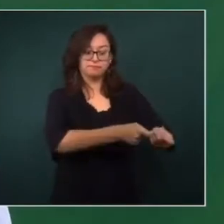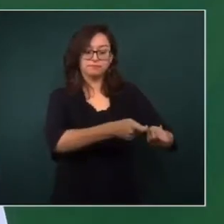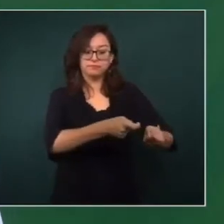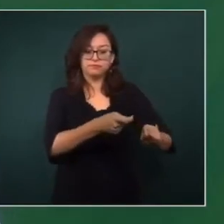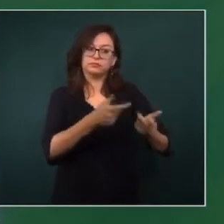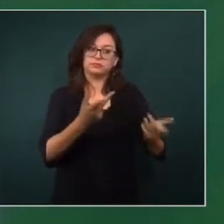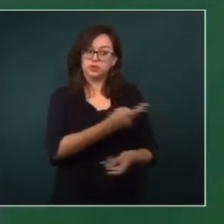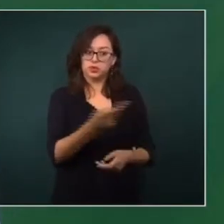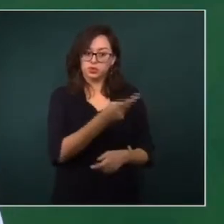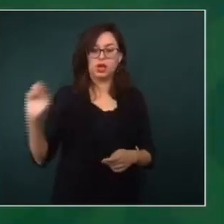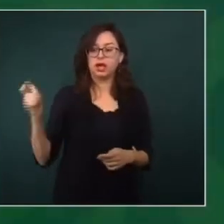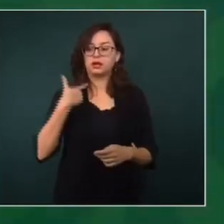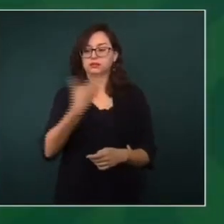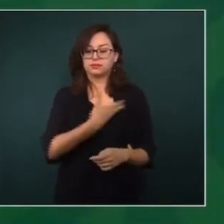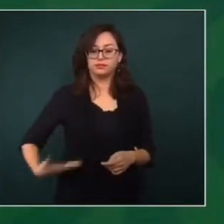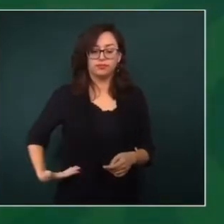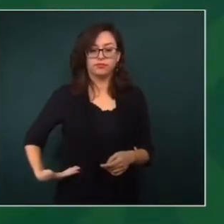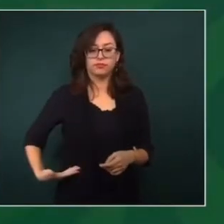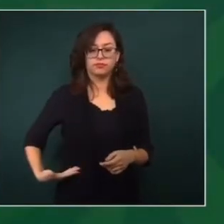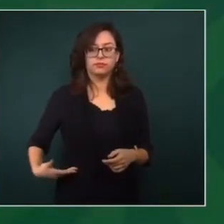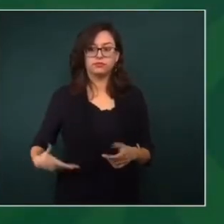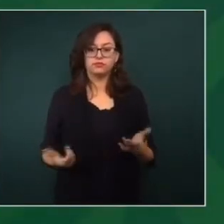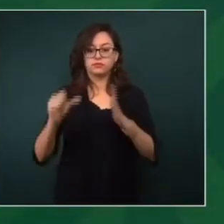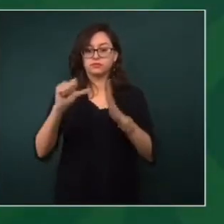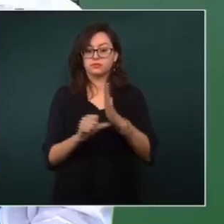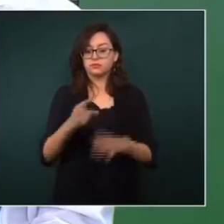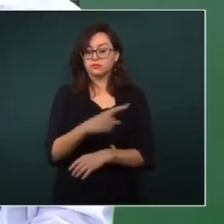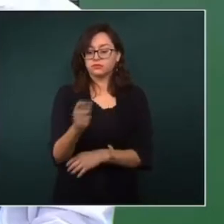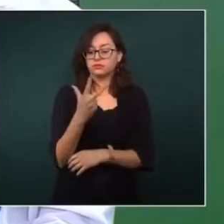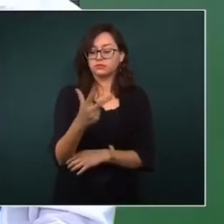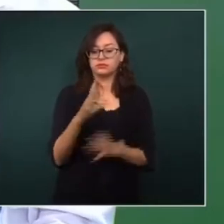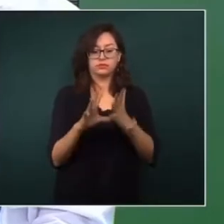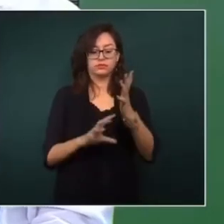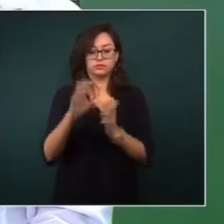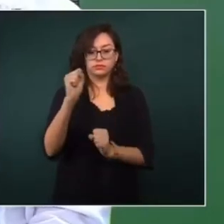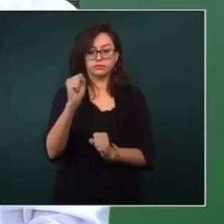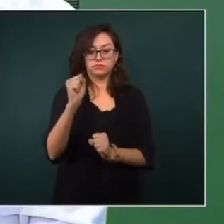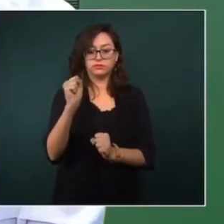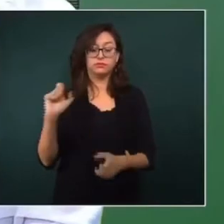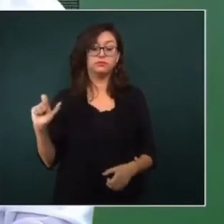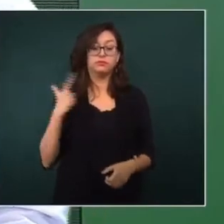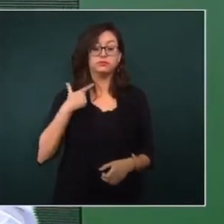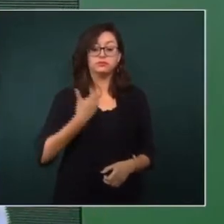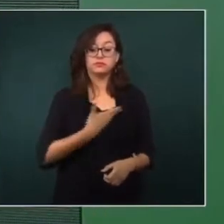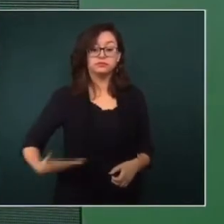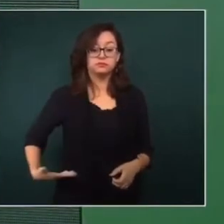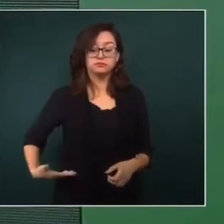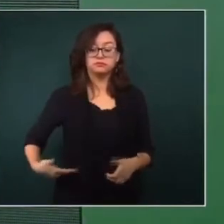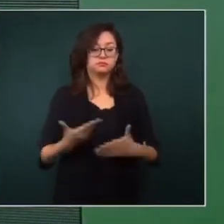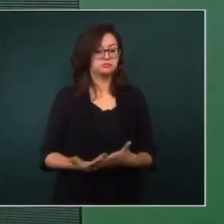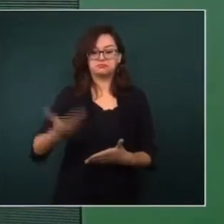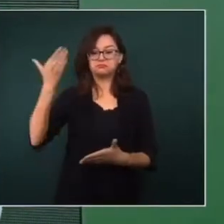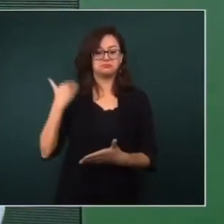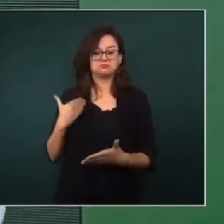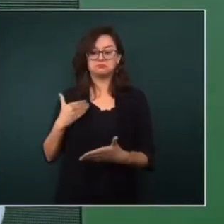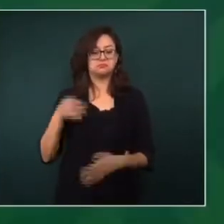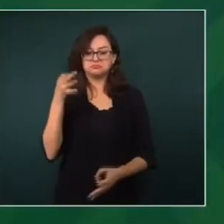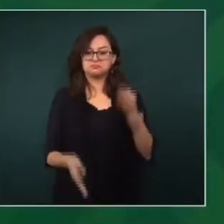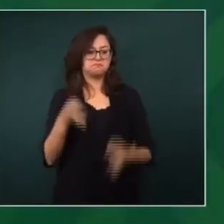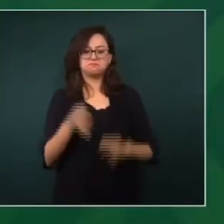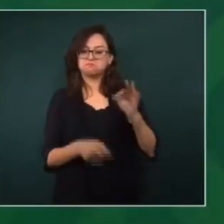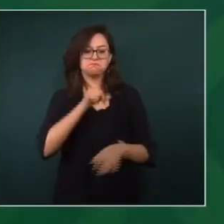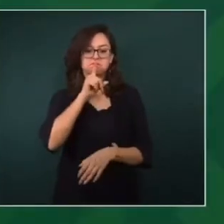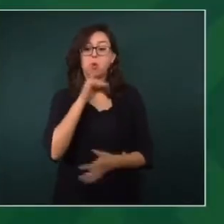por ser expresidentes, de conformidad con el artículo 108 de la Constitución, porque los presidentes hasta ahora sólo pueden ser